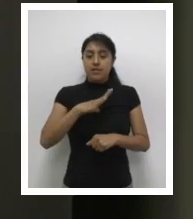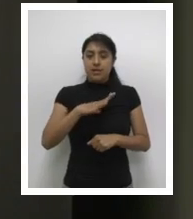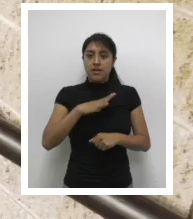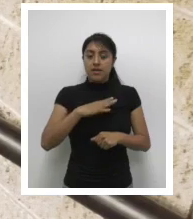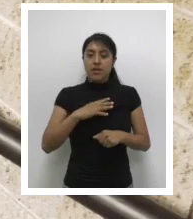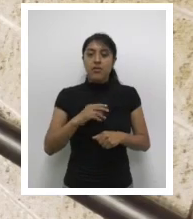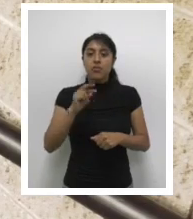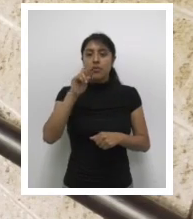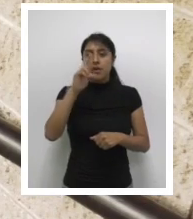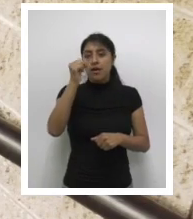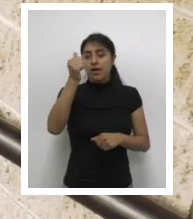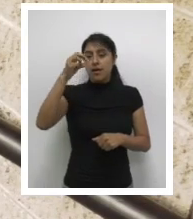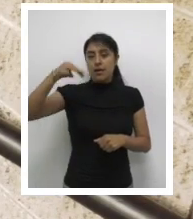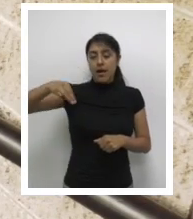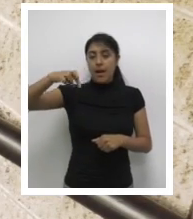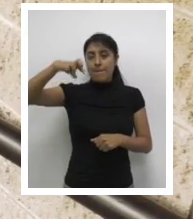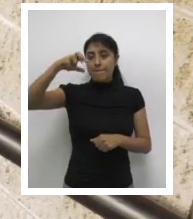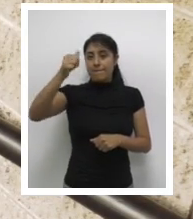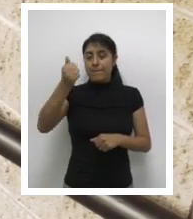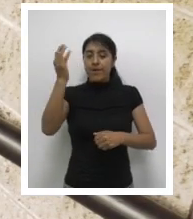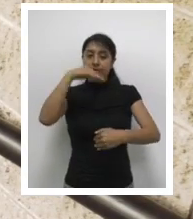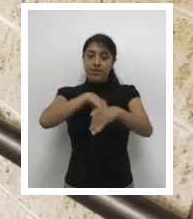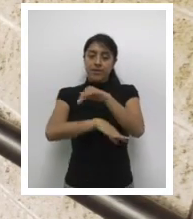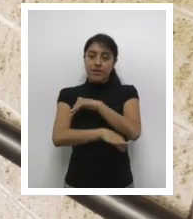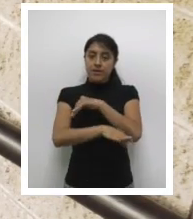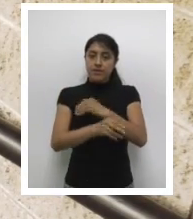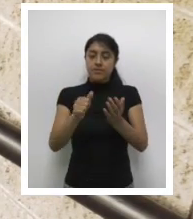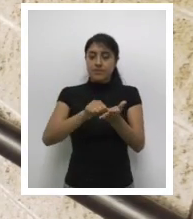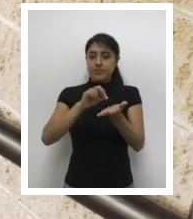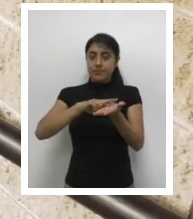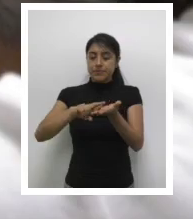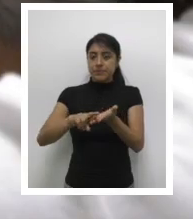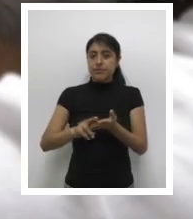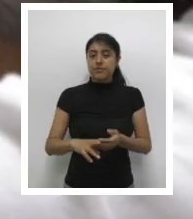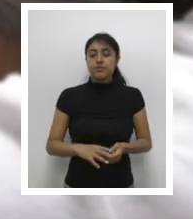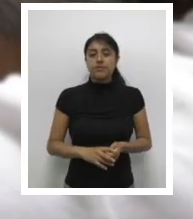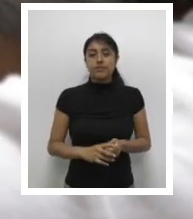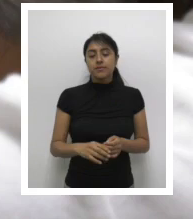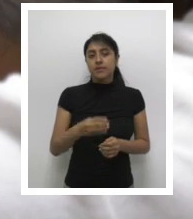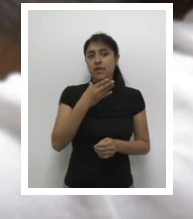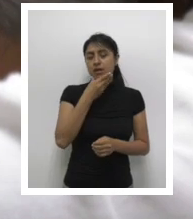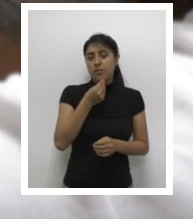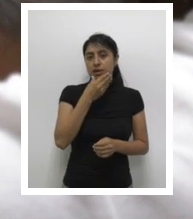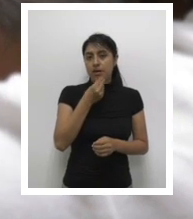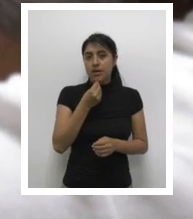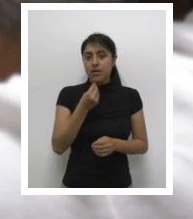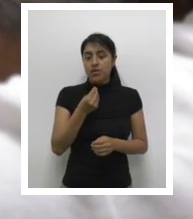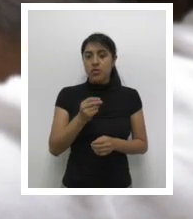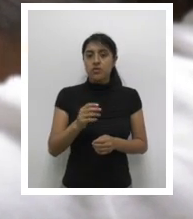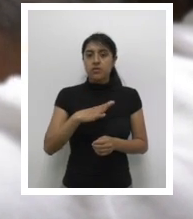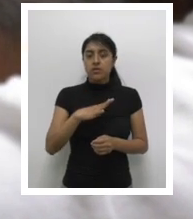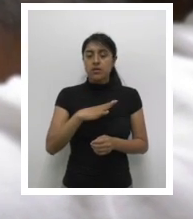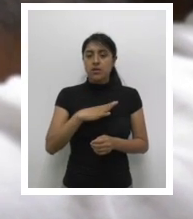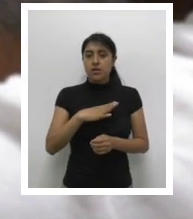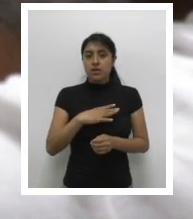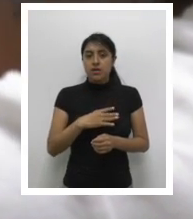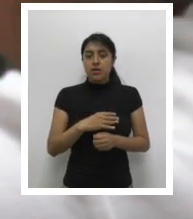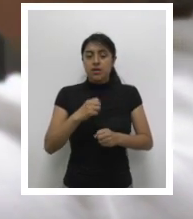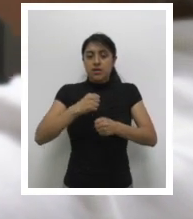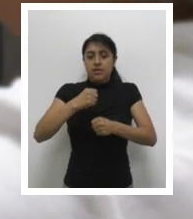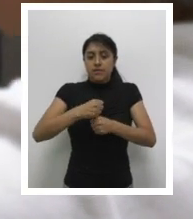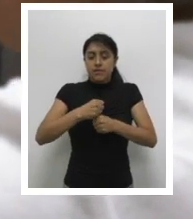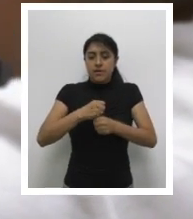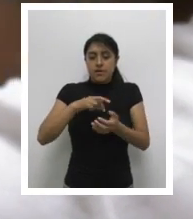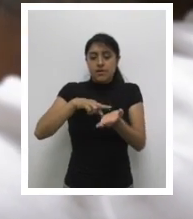de ingreso al edificio que es utilizada por ellos y también por las personas que por su avanzada edad tienen dificultad